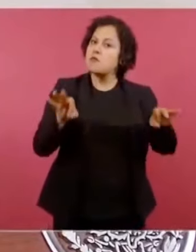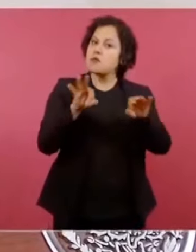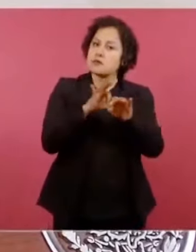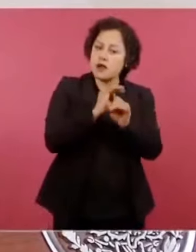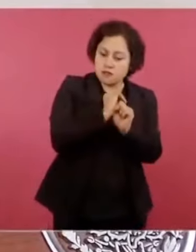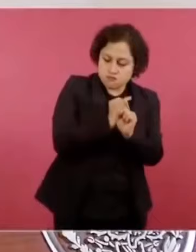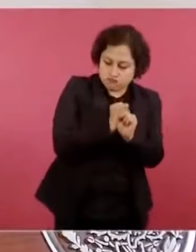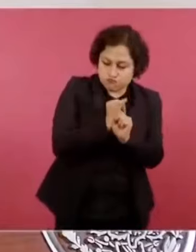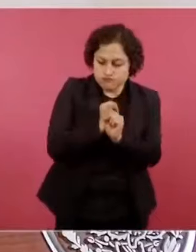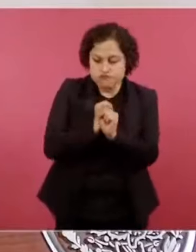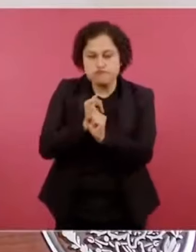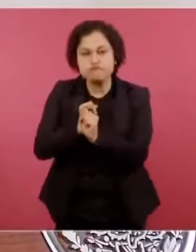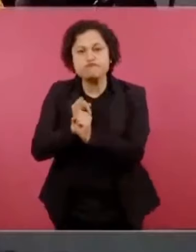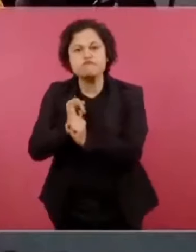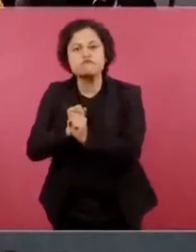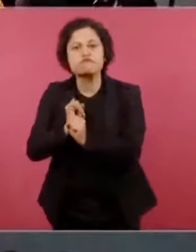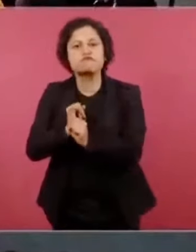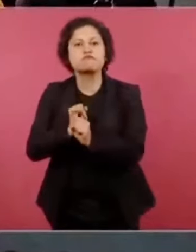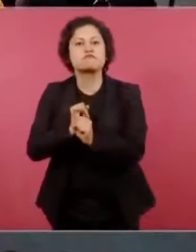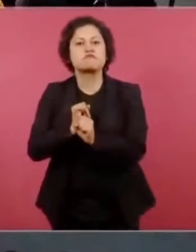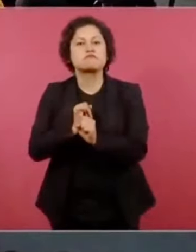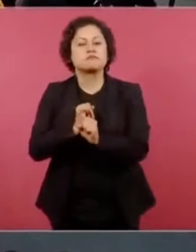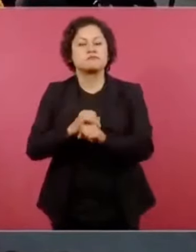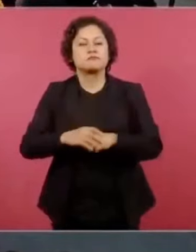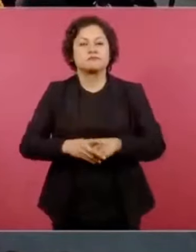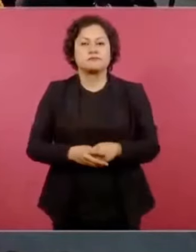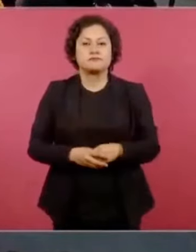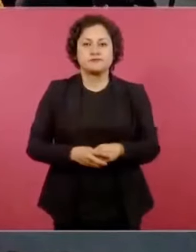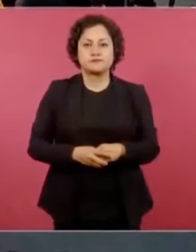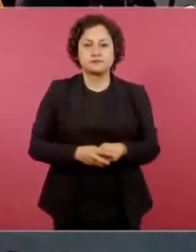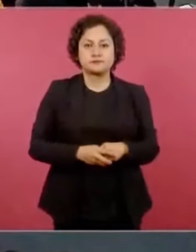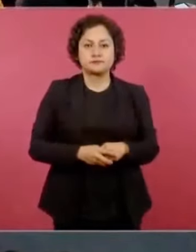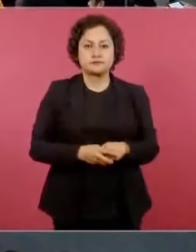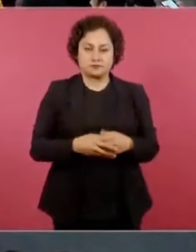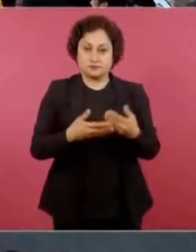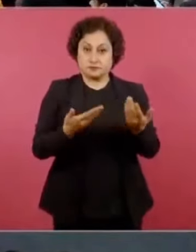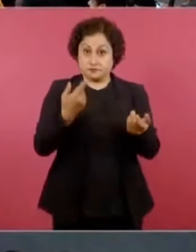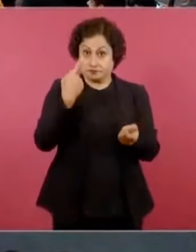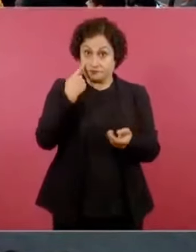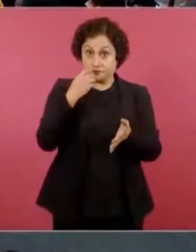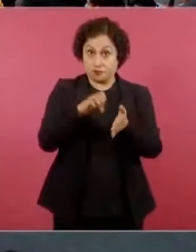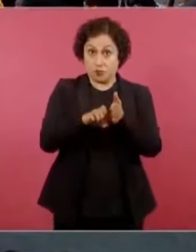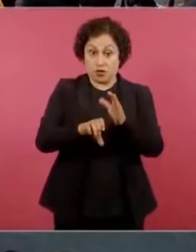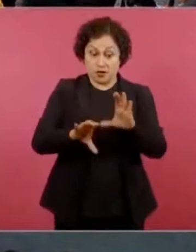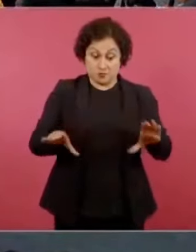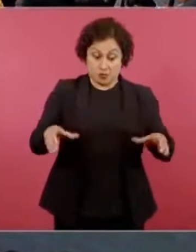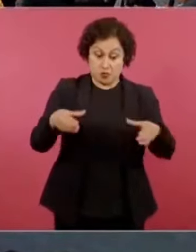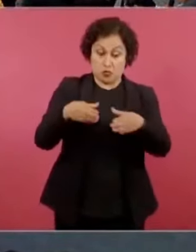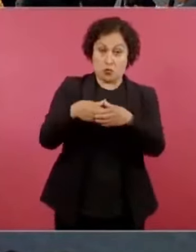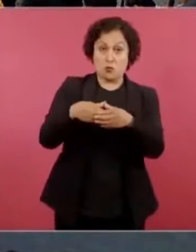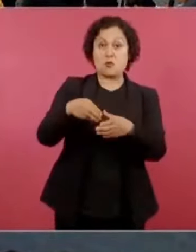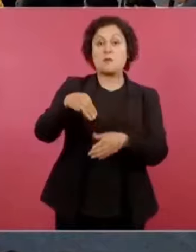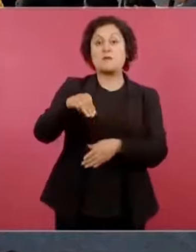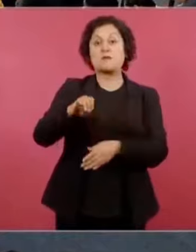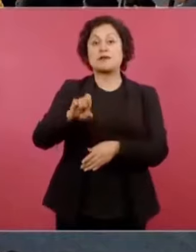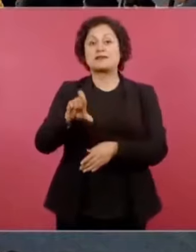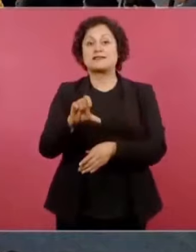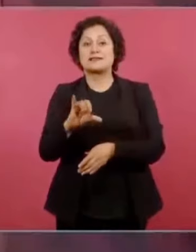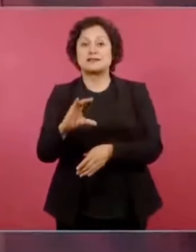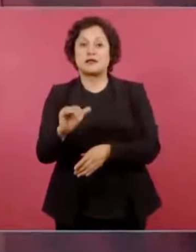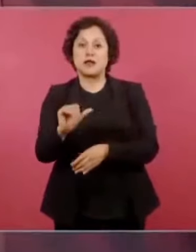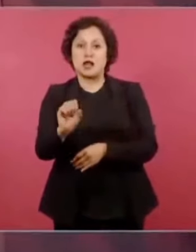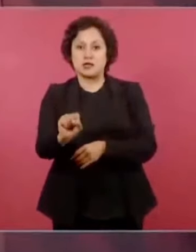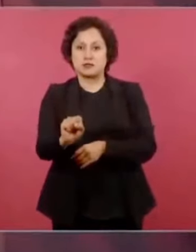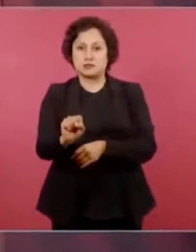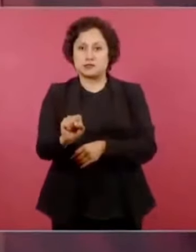se espantaban los mexicas del hambre de